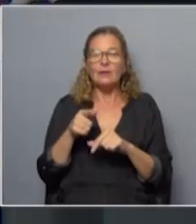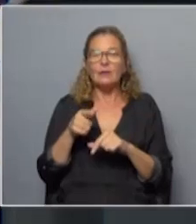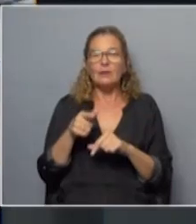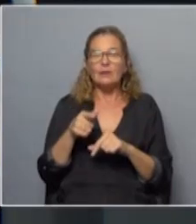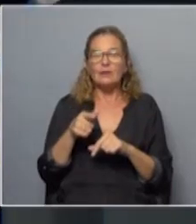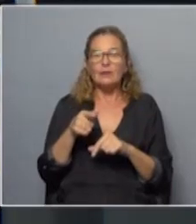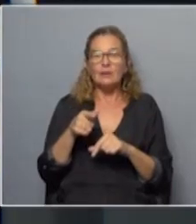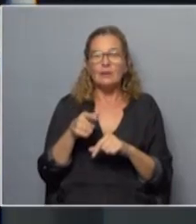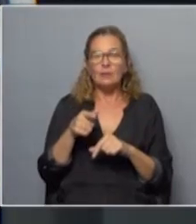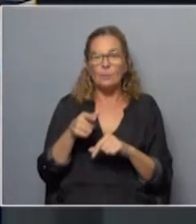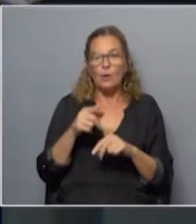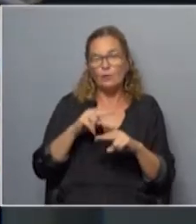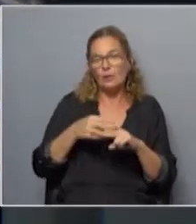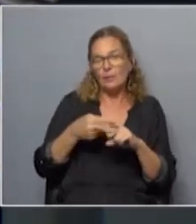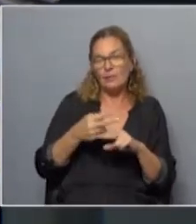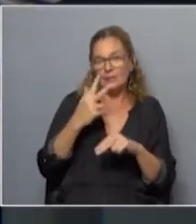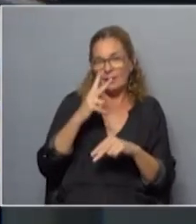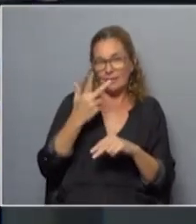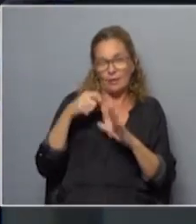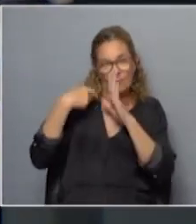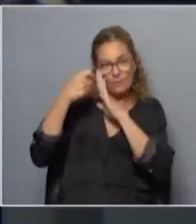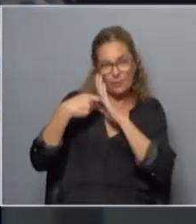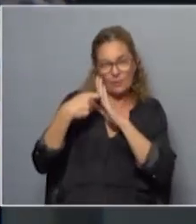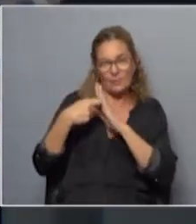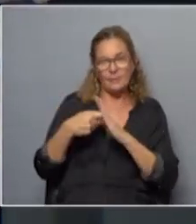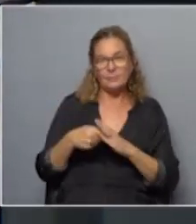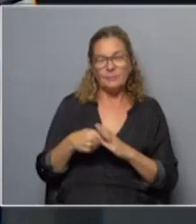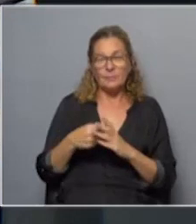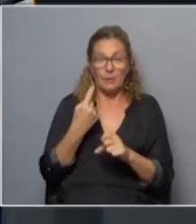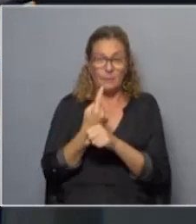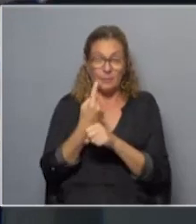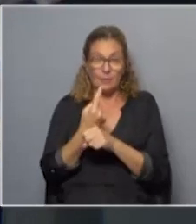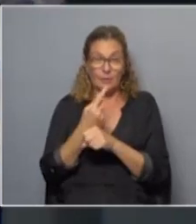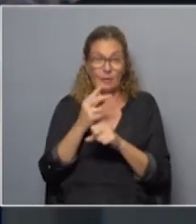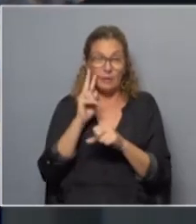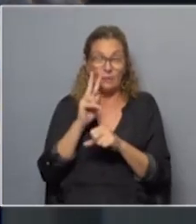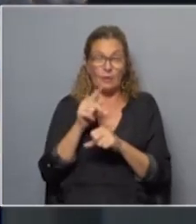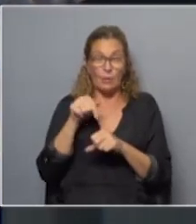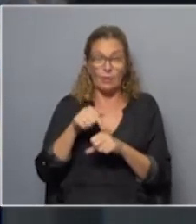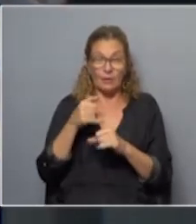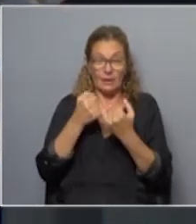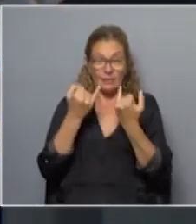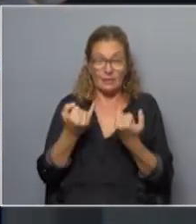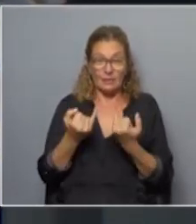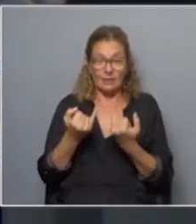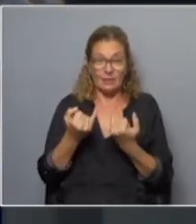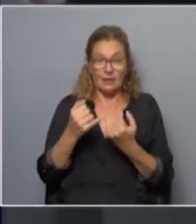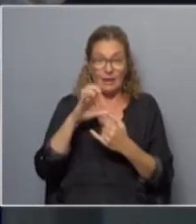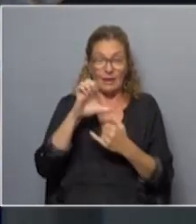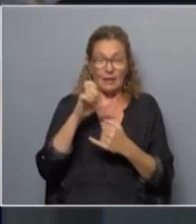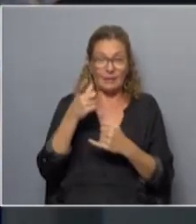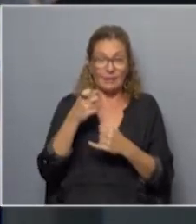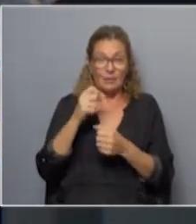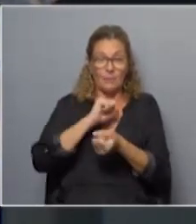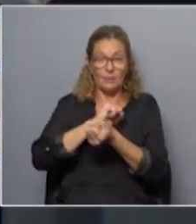este reestreno en este estreno de la tercera temporada de la letra chica el primero tiene que ver con que hoy es el día de las expresas